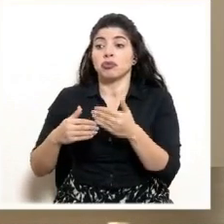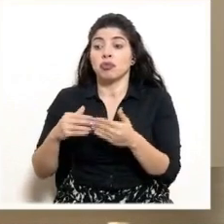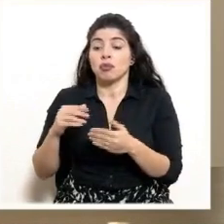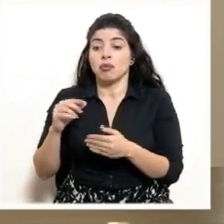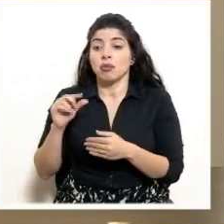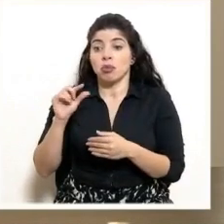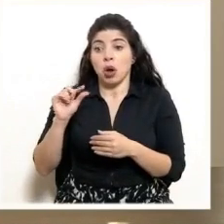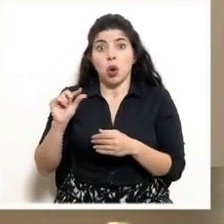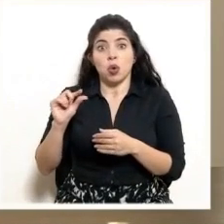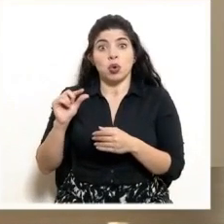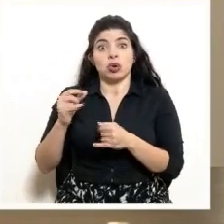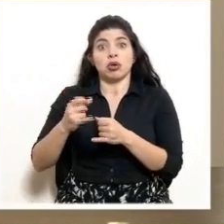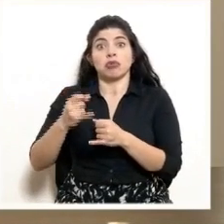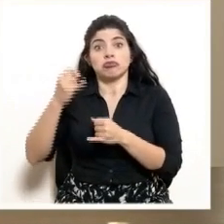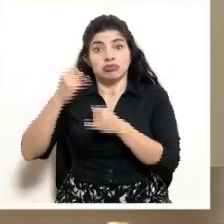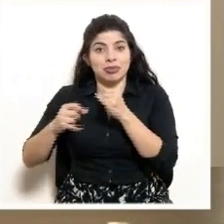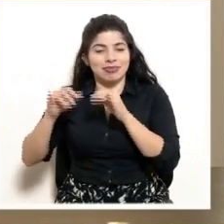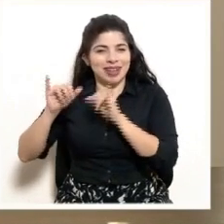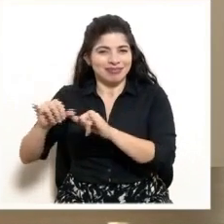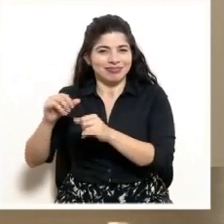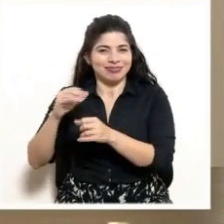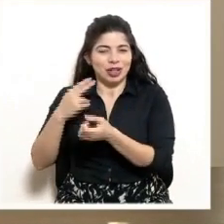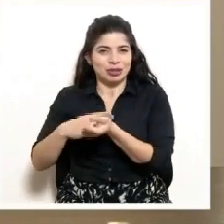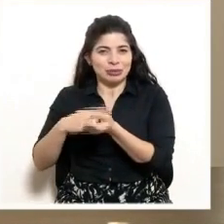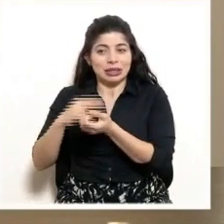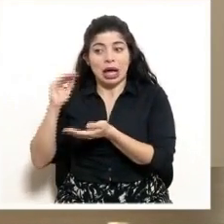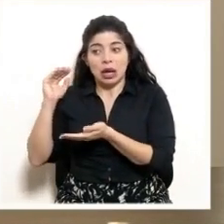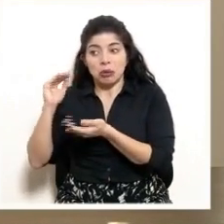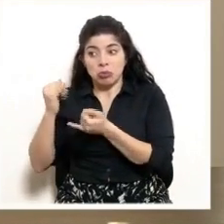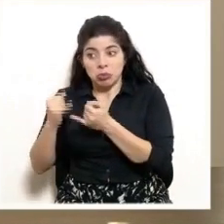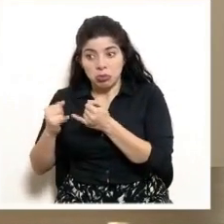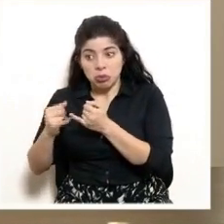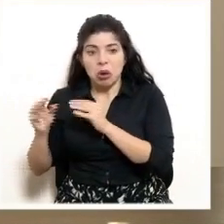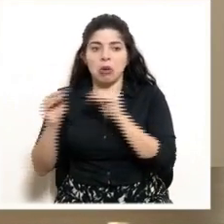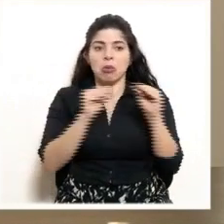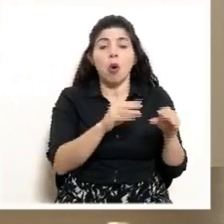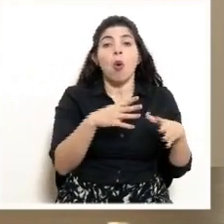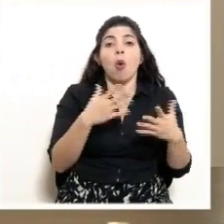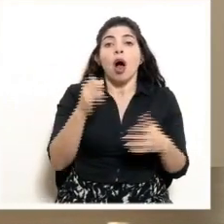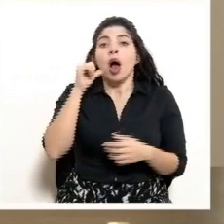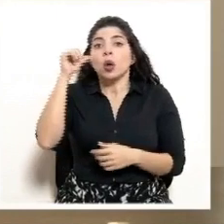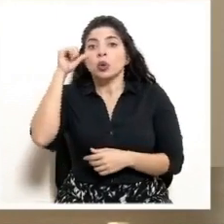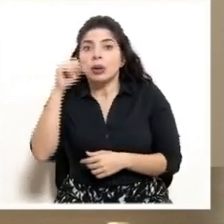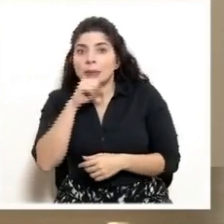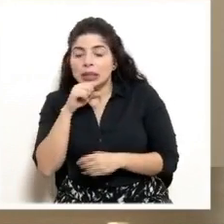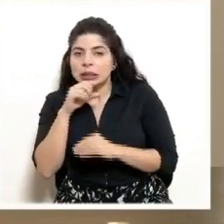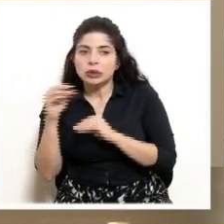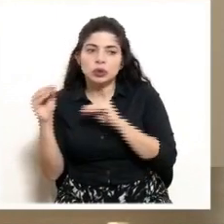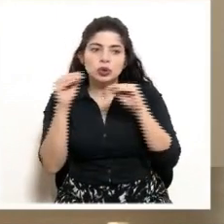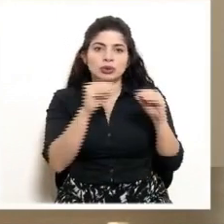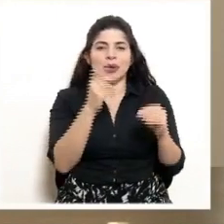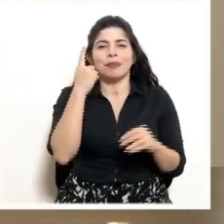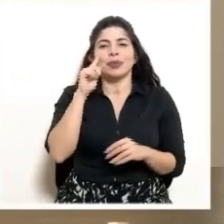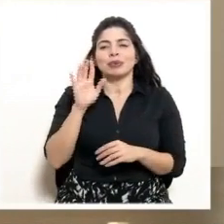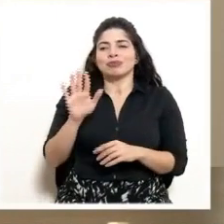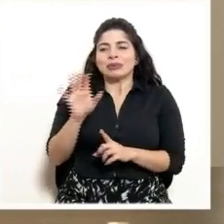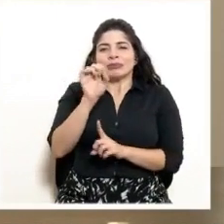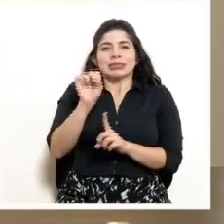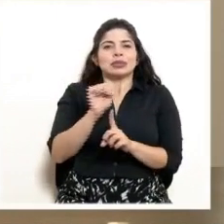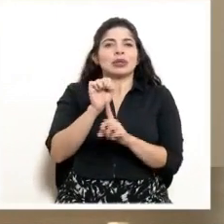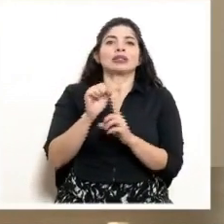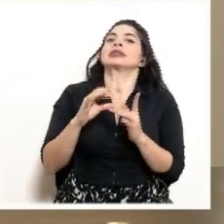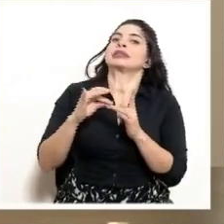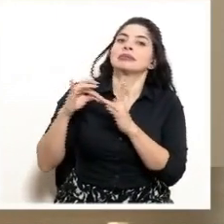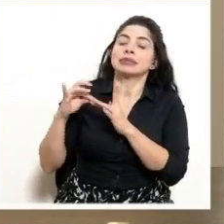atención en la Caja Costarricense del Seguro Social, adultos mayores que por condiciones particulares